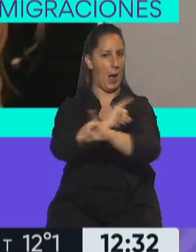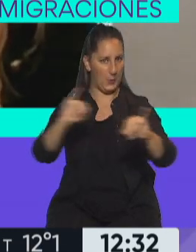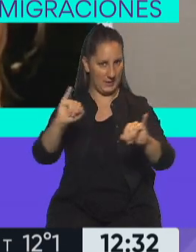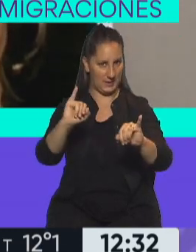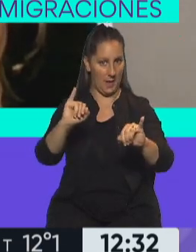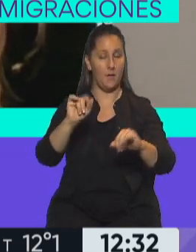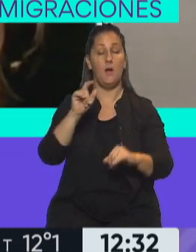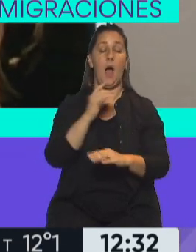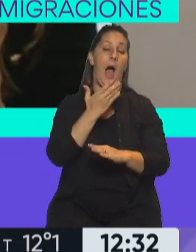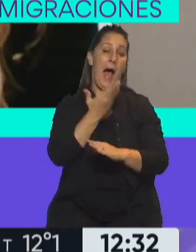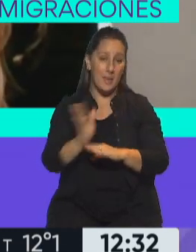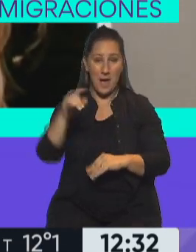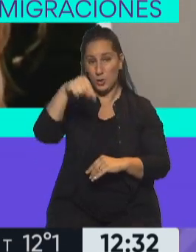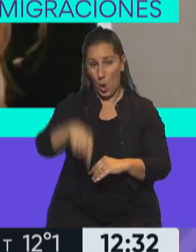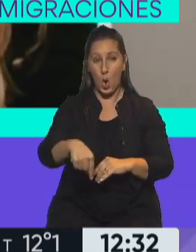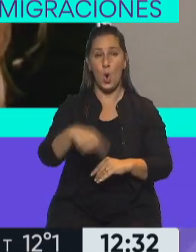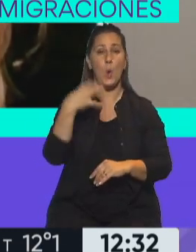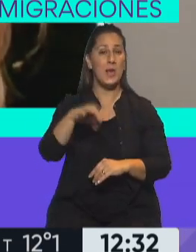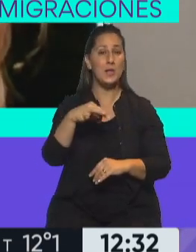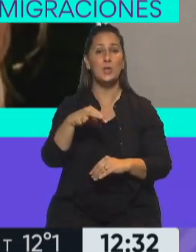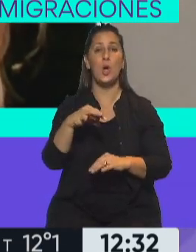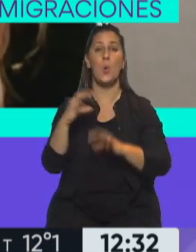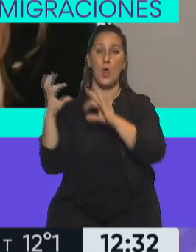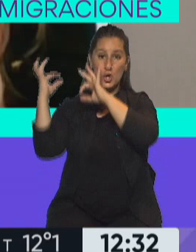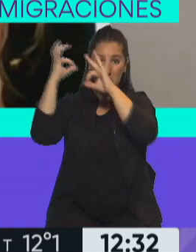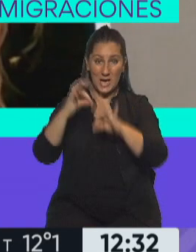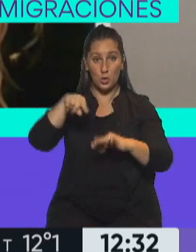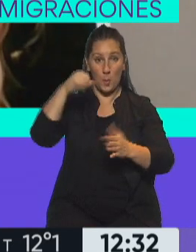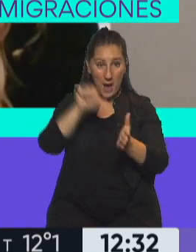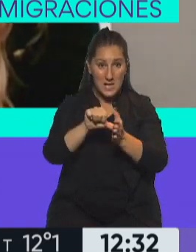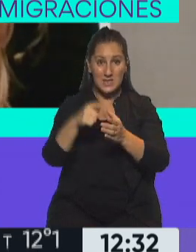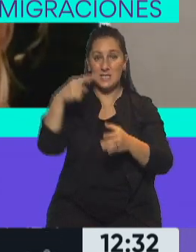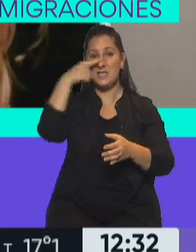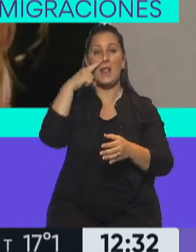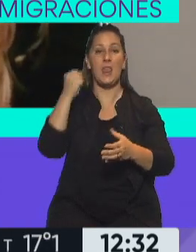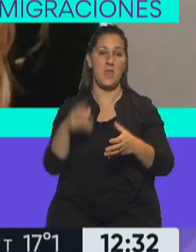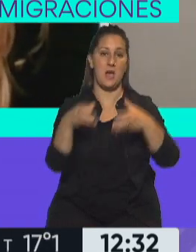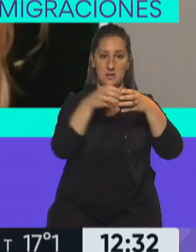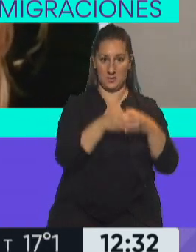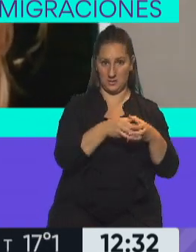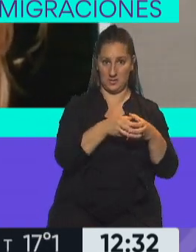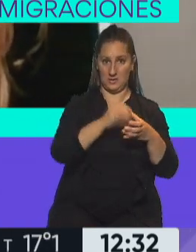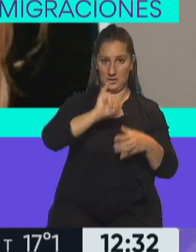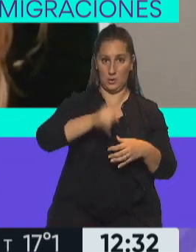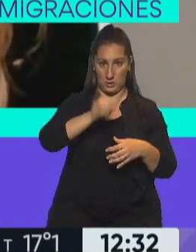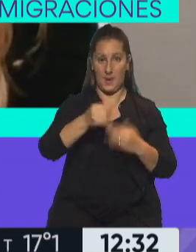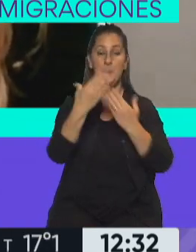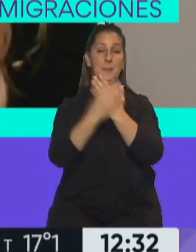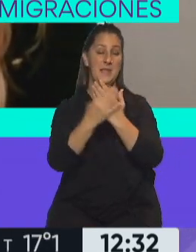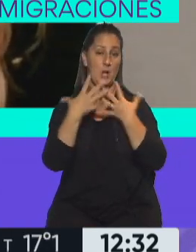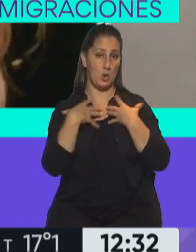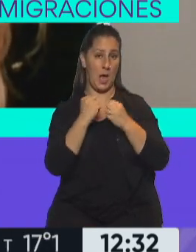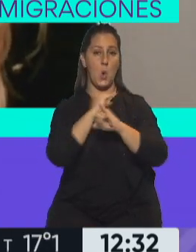en día es obligatorio la cuarentena de 7 días. Entonces, más allá de avisarles el Ministerio de Salud,